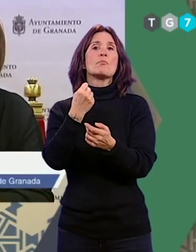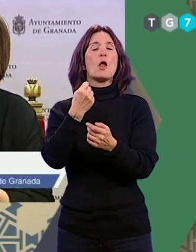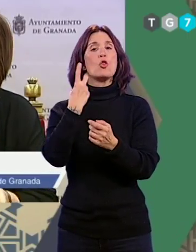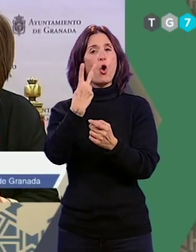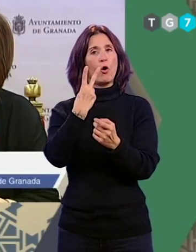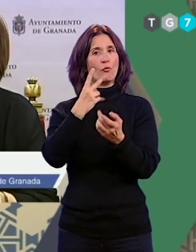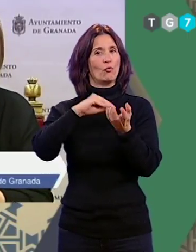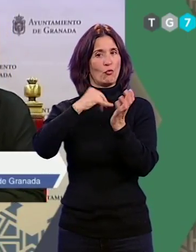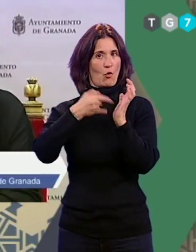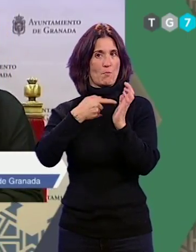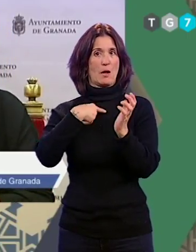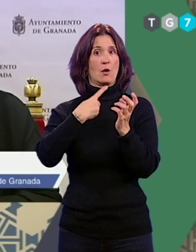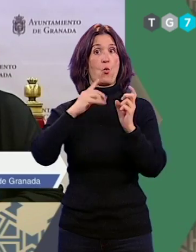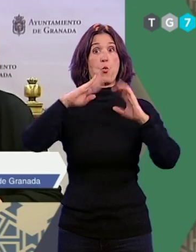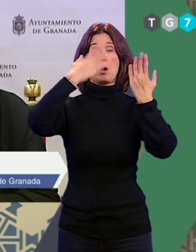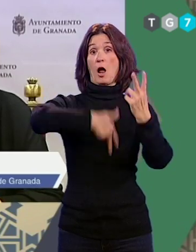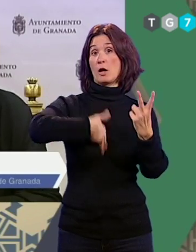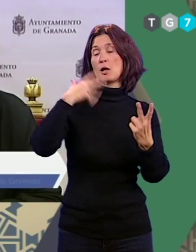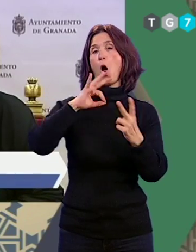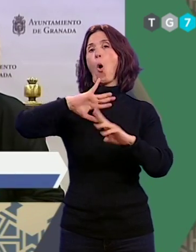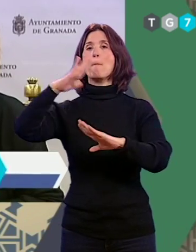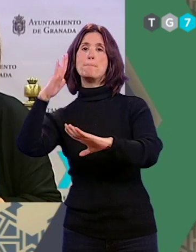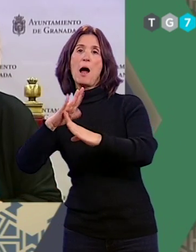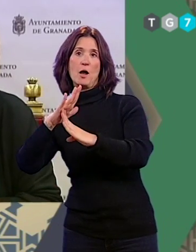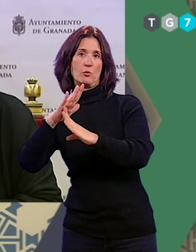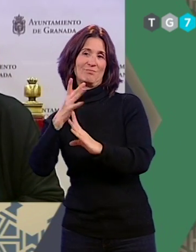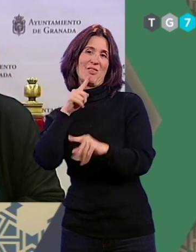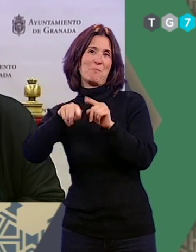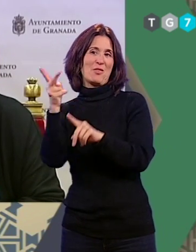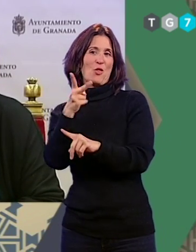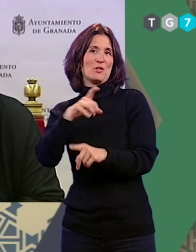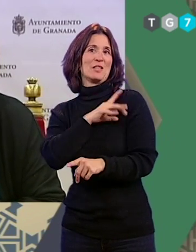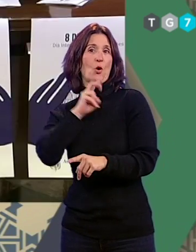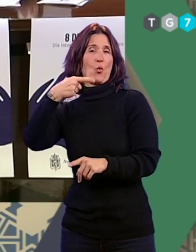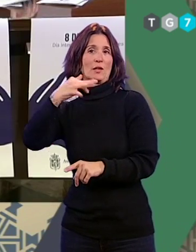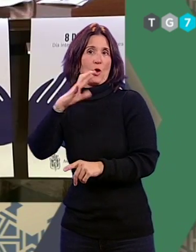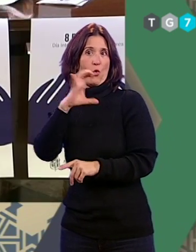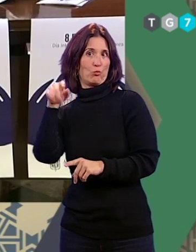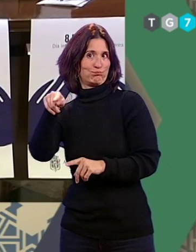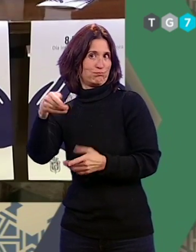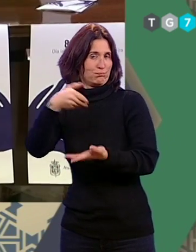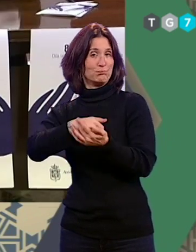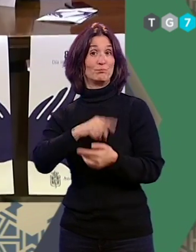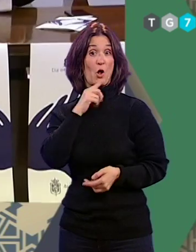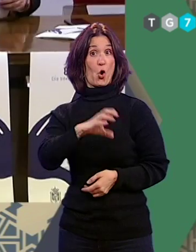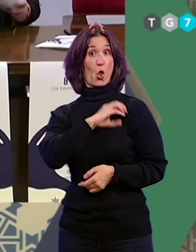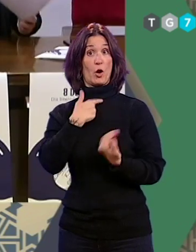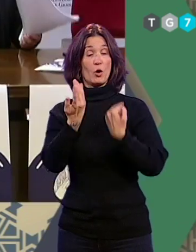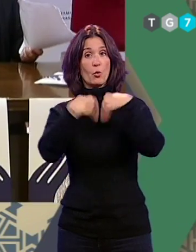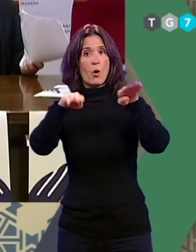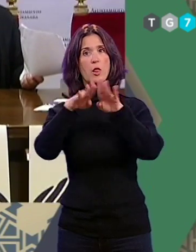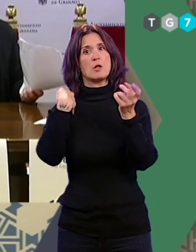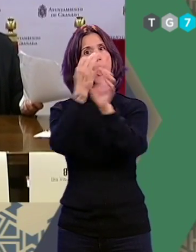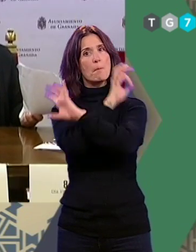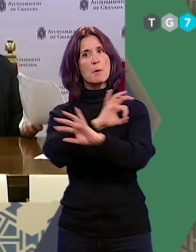convocada, como huelga general y como paro, por parte de los otros dos sindicatos, comisiones de Obrera y UGT. Desde la Concejalía de Igualdad se ha